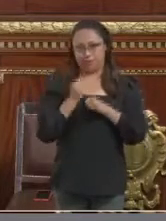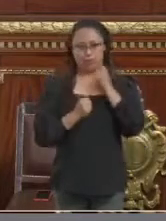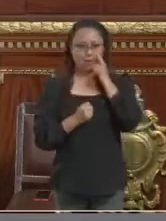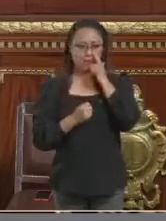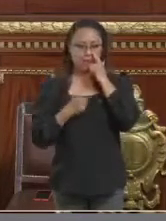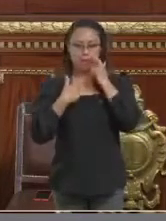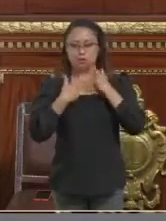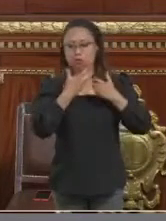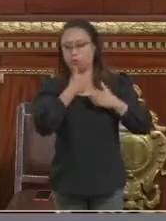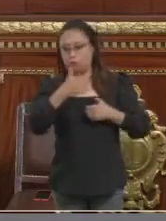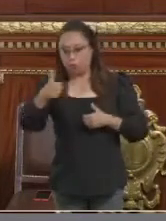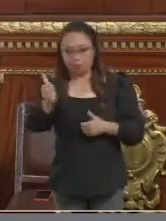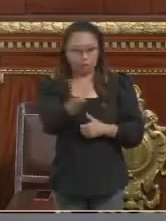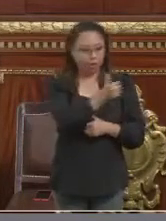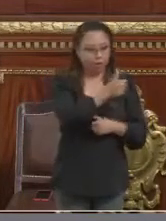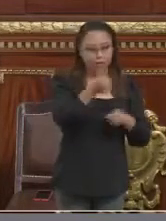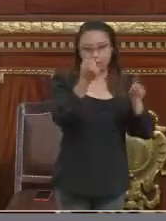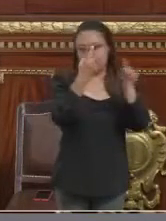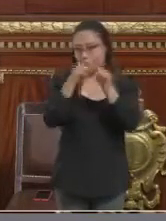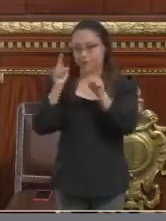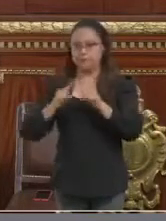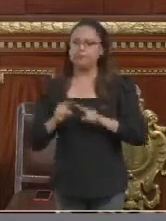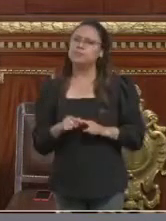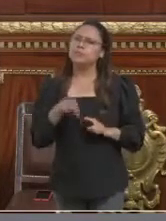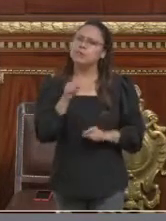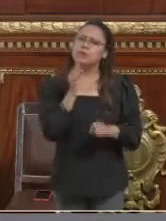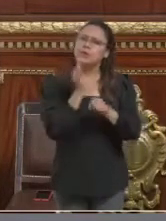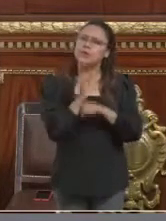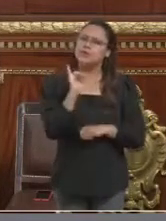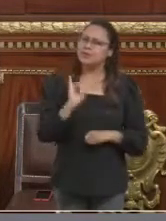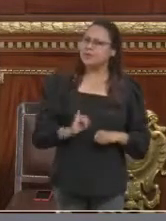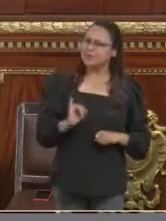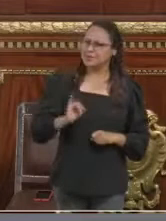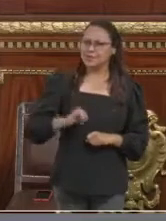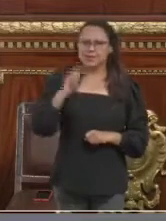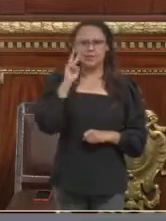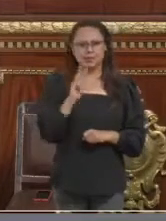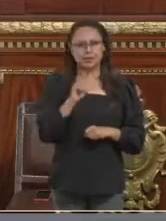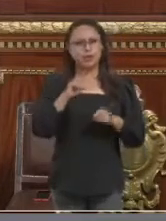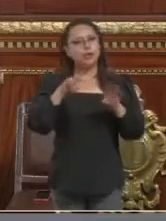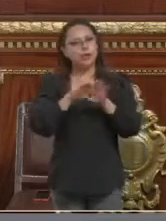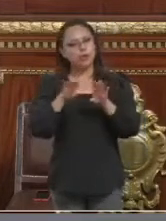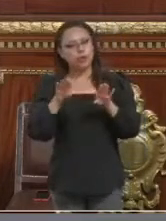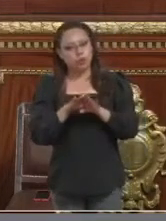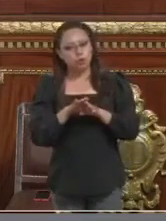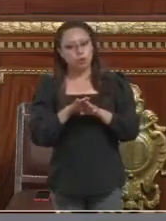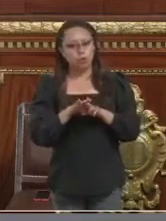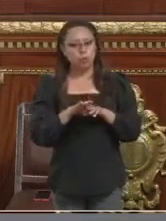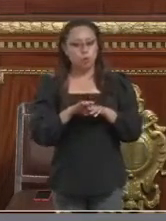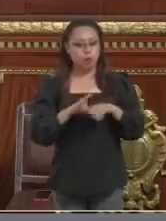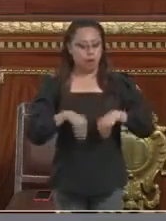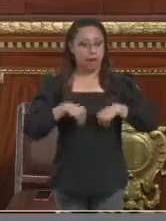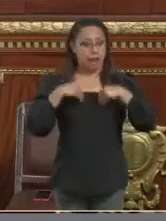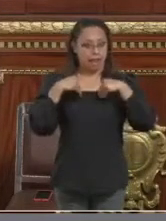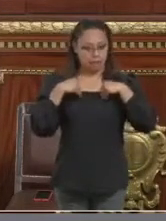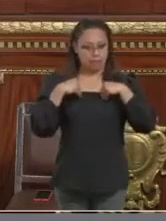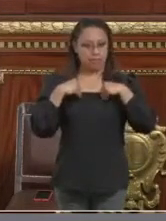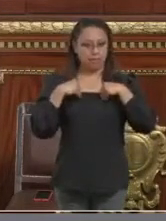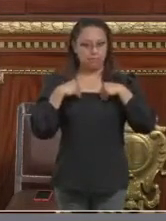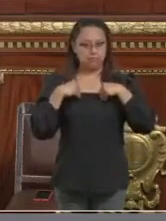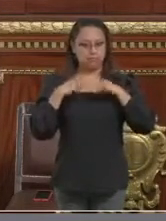Y es interesante ver cómo ha ido ocurriendo el cambio de calidad de vida en dicha alcaldía,